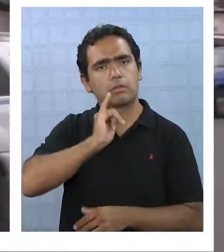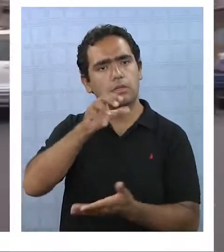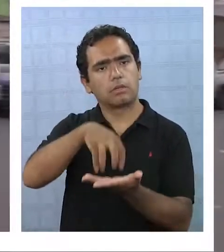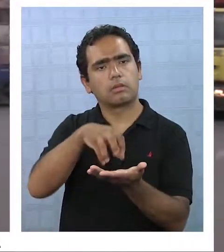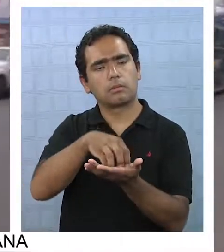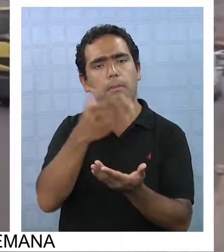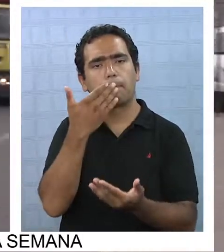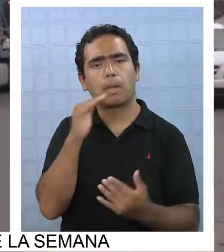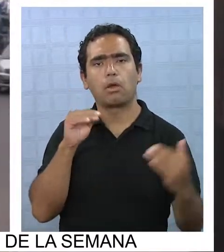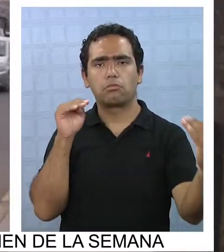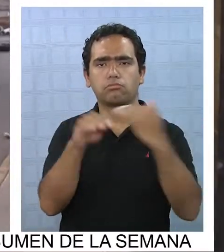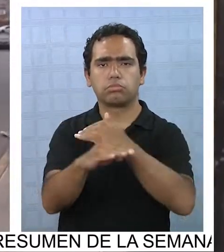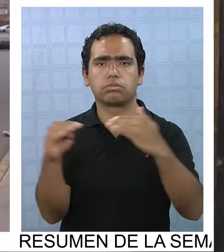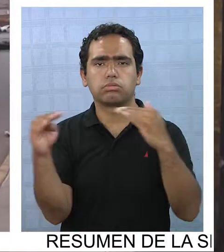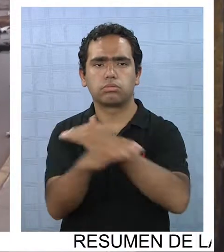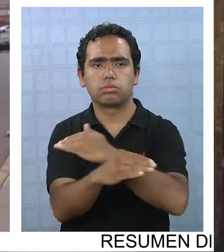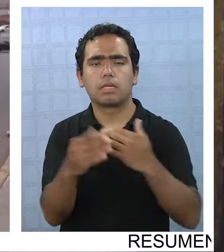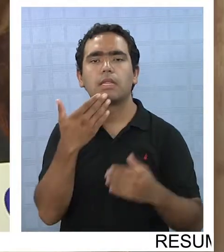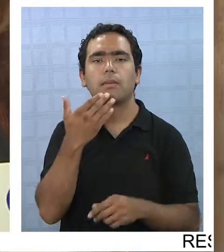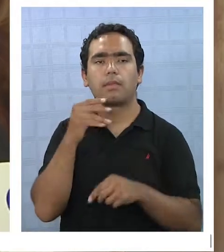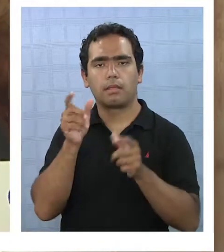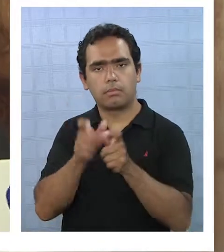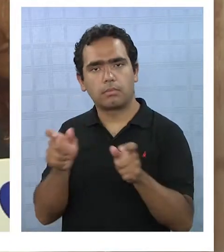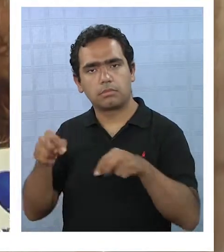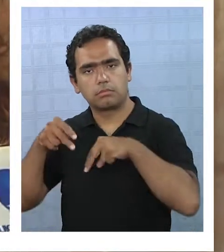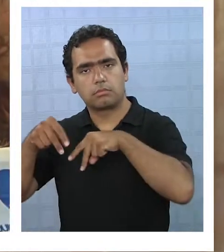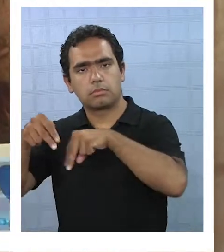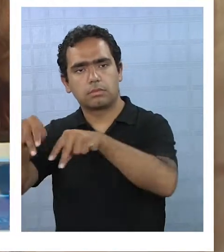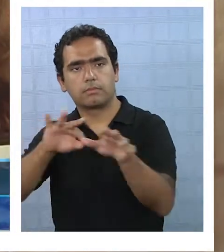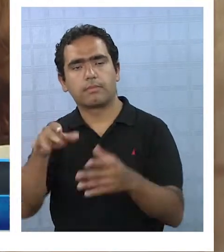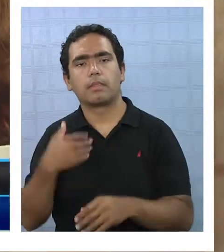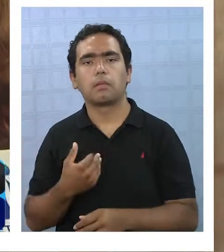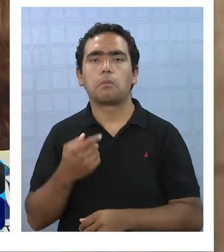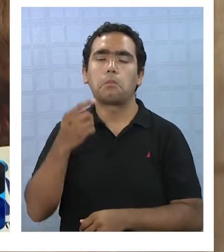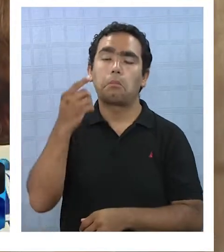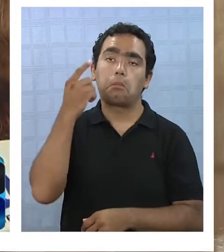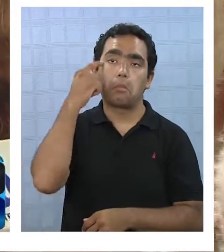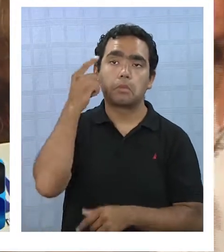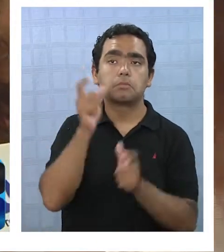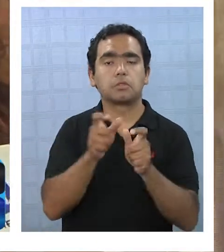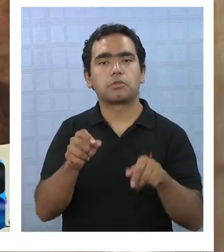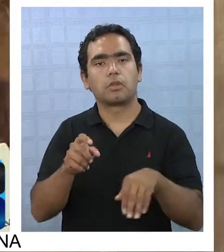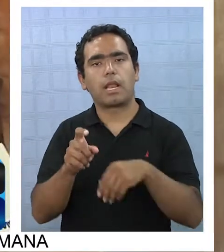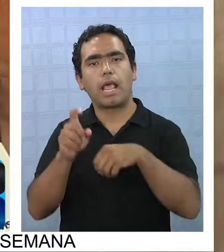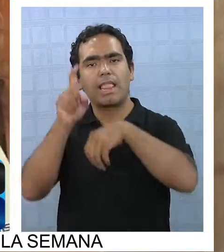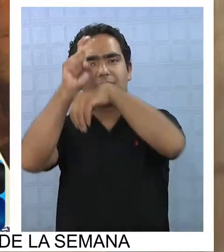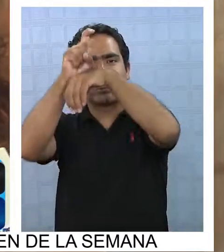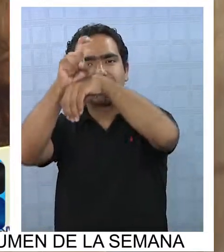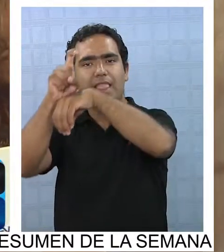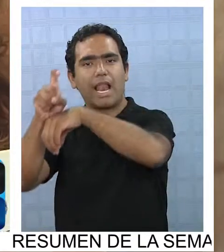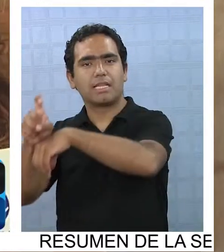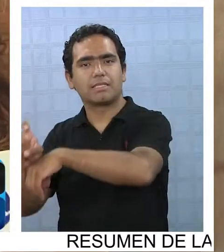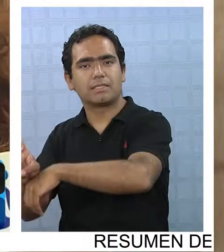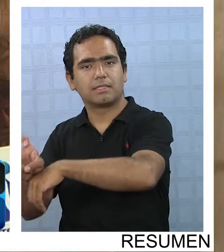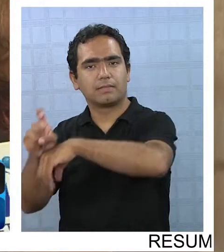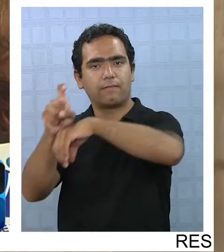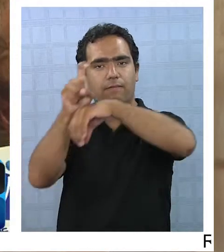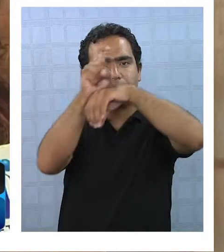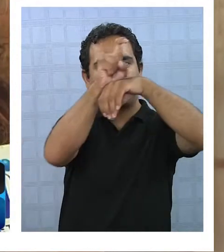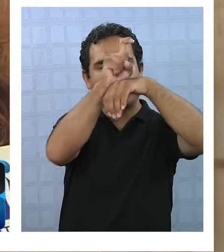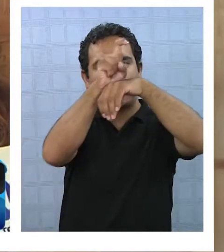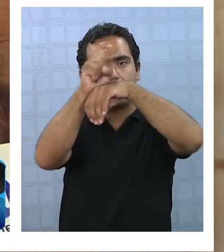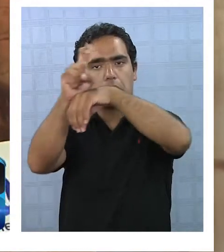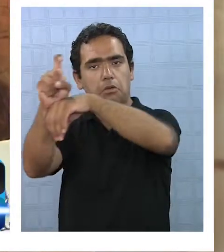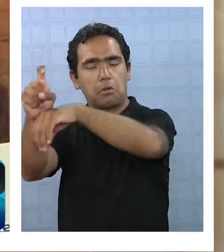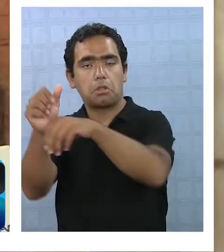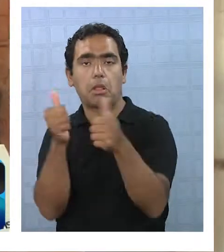tránsito de peatones y vehículos. Se propone un teleférico, pero uno tiene que entrar a ver si es bueno o no es bueno, qué pasa hoy